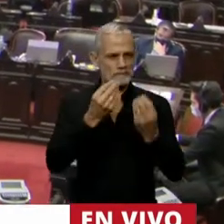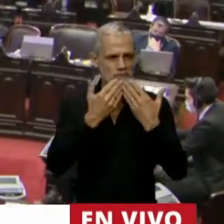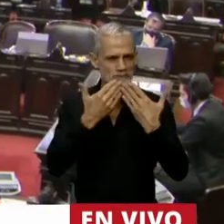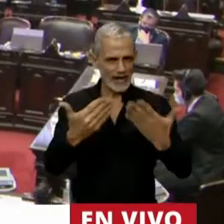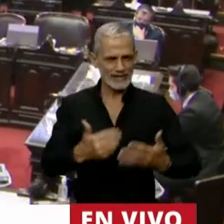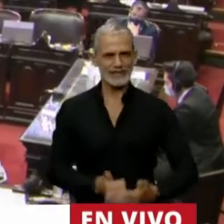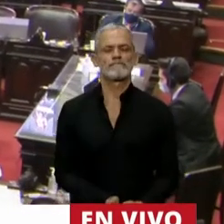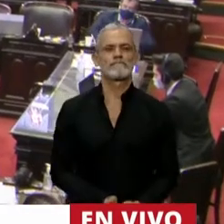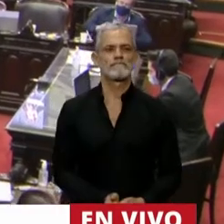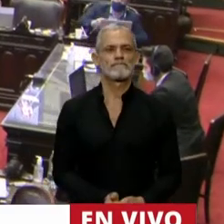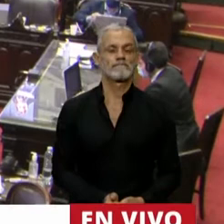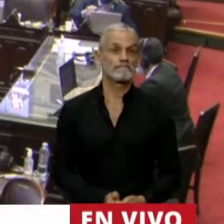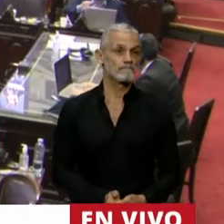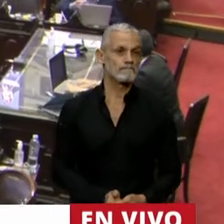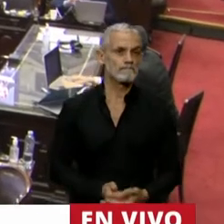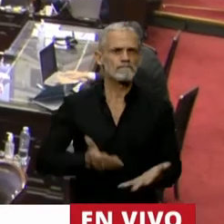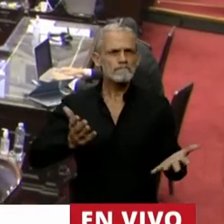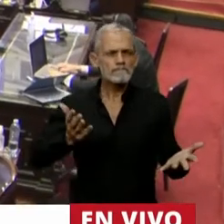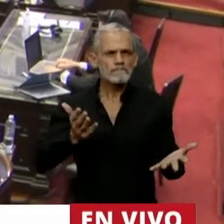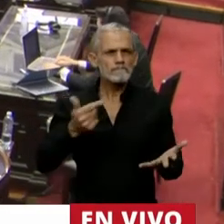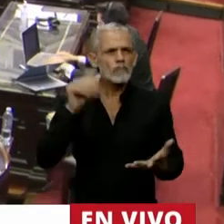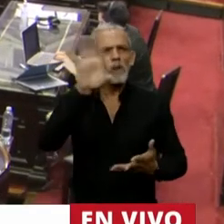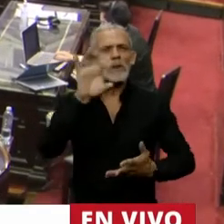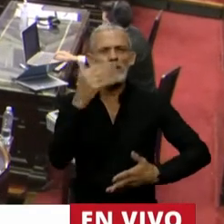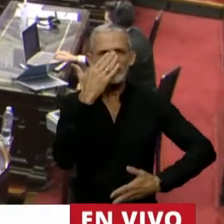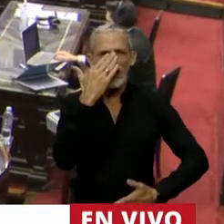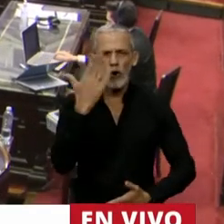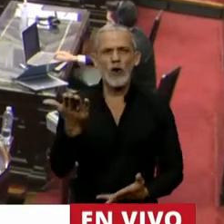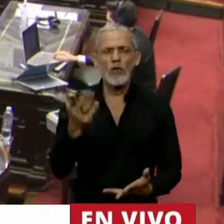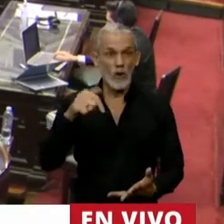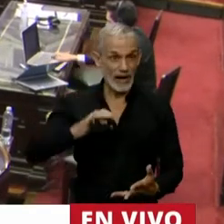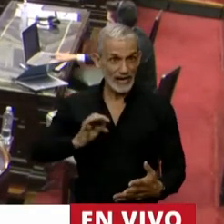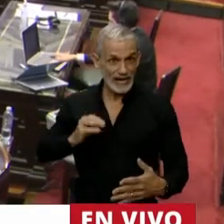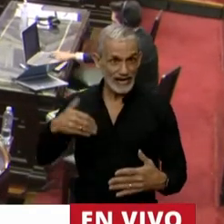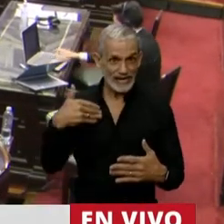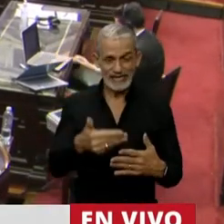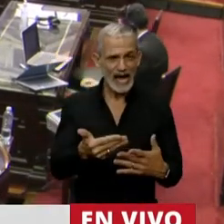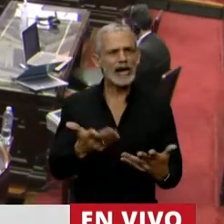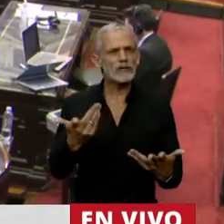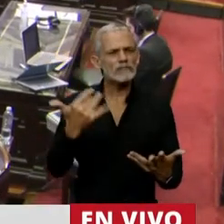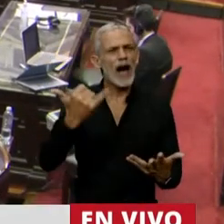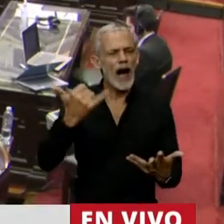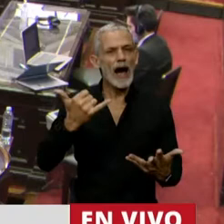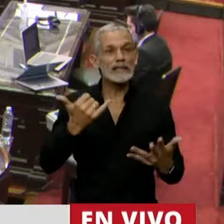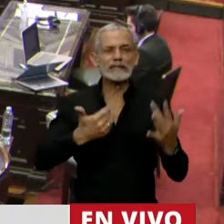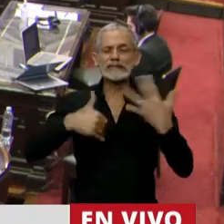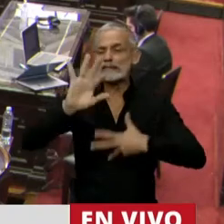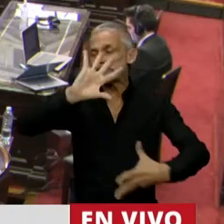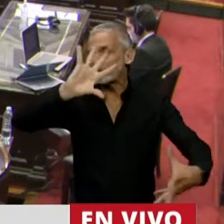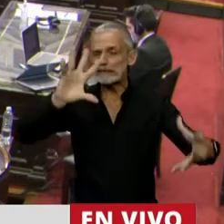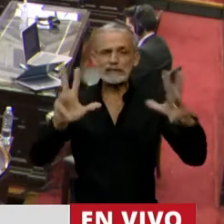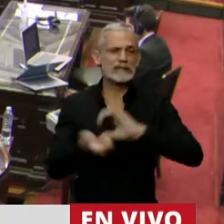señor presidente. Mire, en la provincia de Córdoba este año se ha producido el mayor desastre